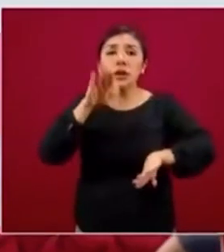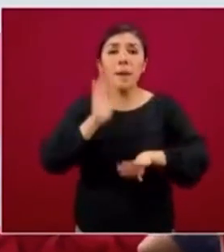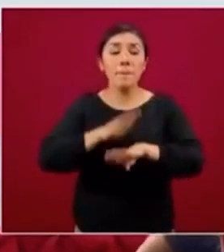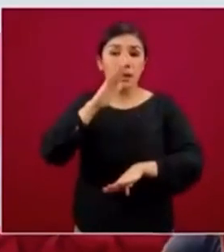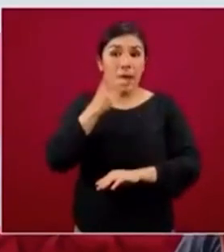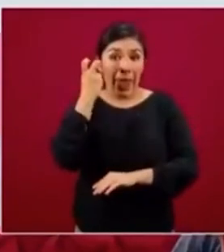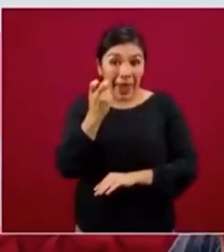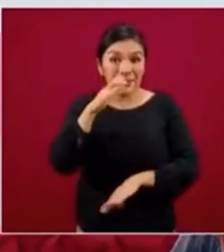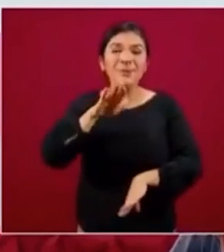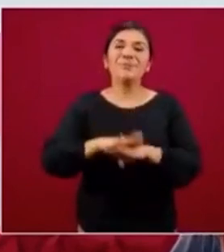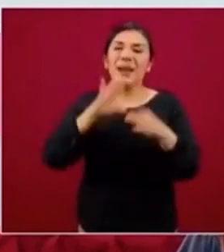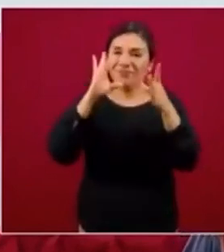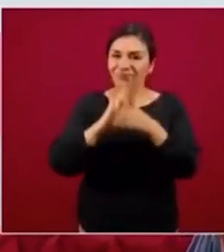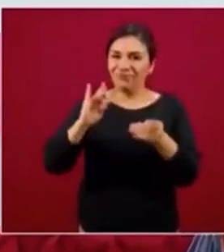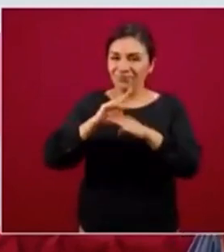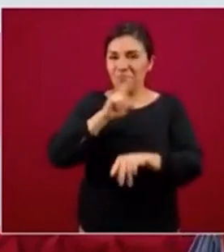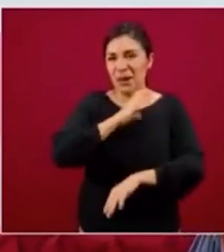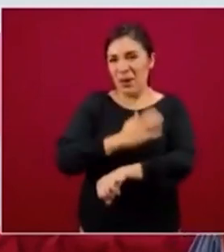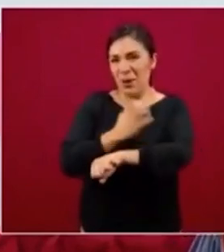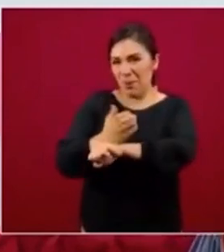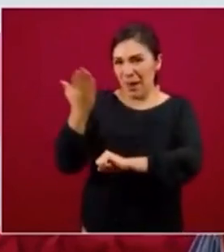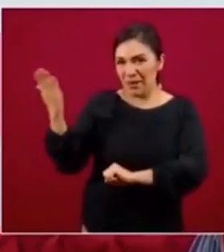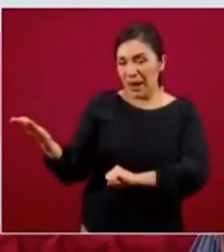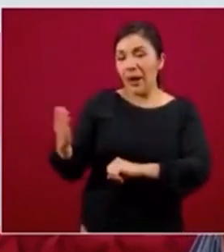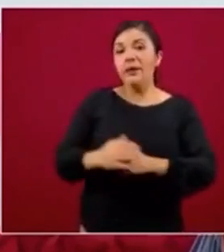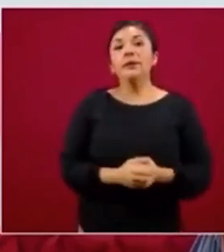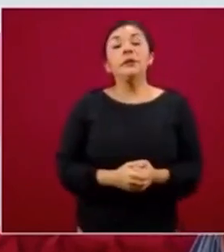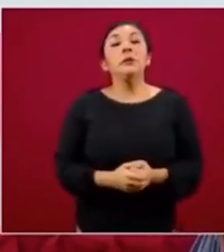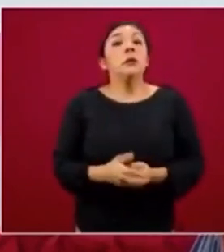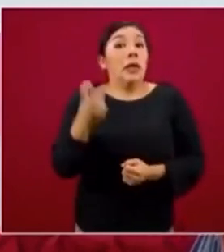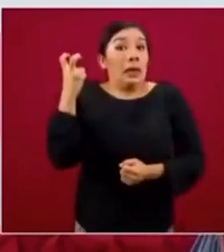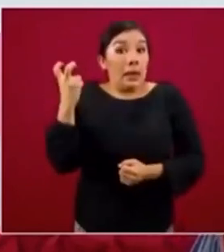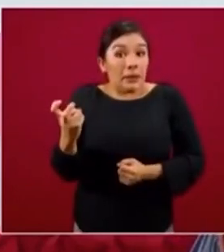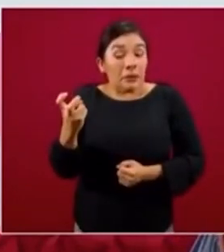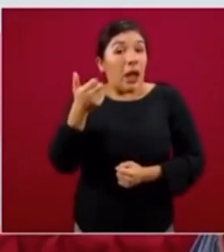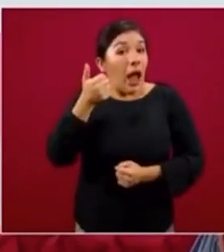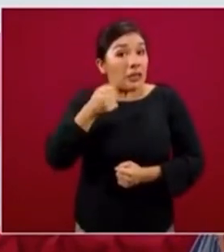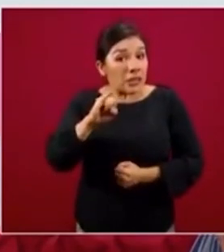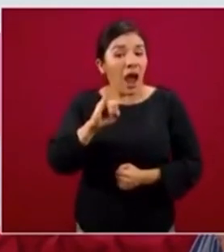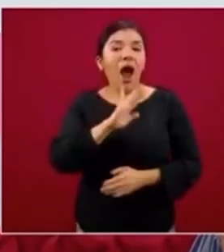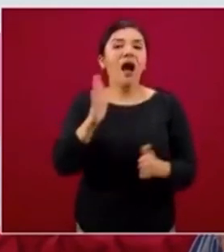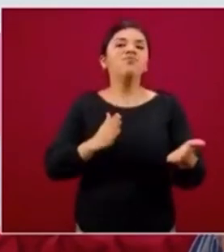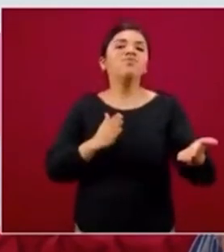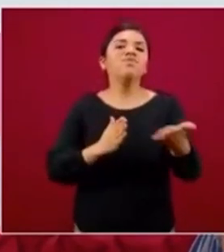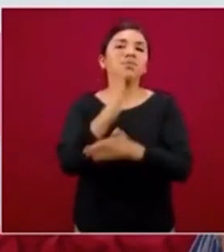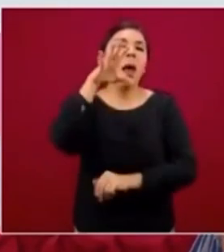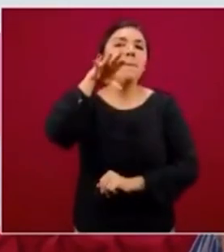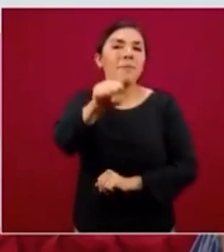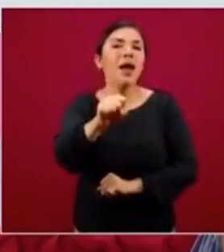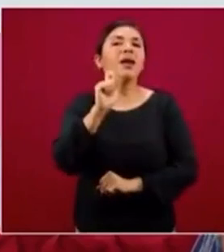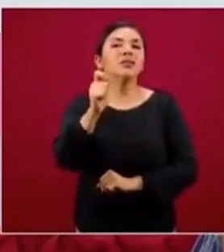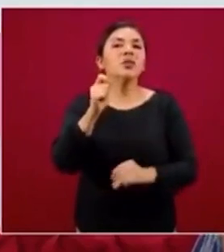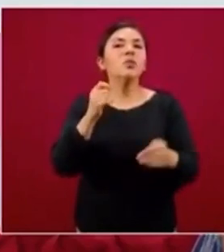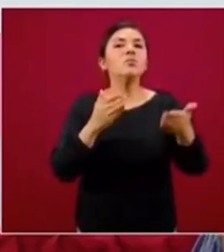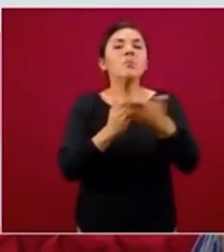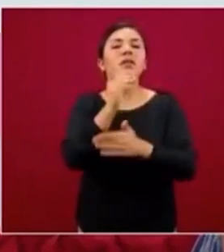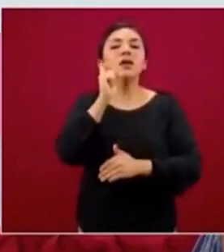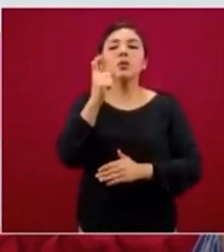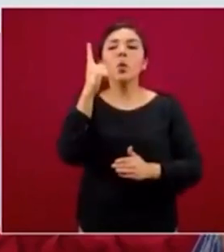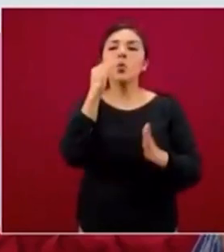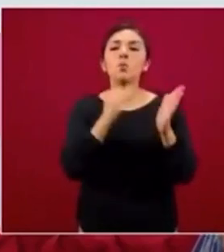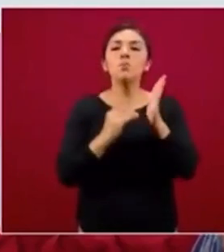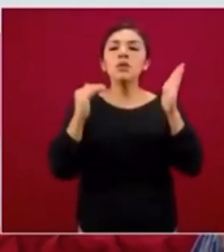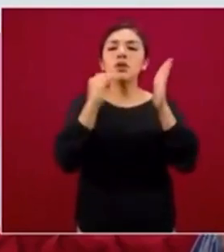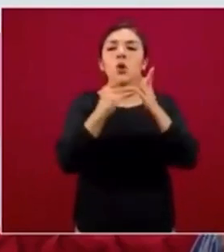esto les va a platicar la compañera Ariadna. Y así llegaremos a la meta que nos habíamos puesto, la meta de un